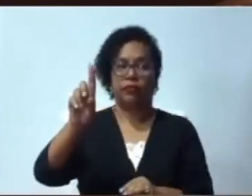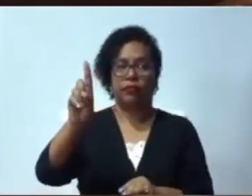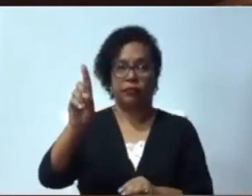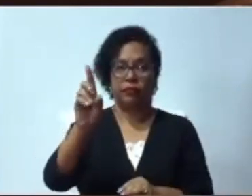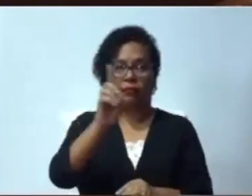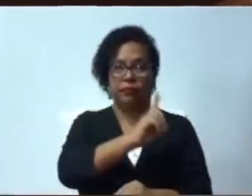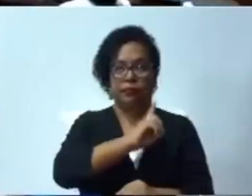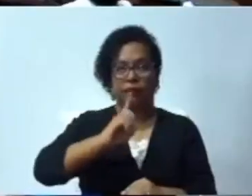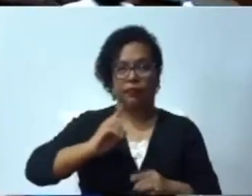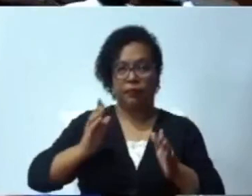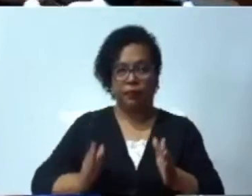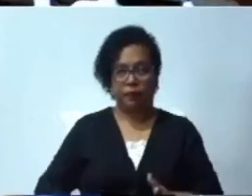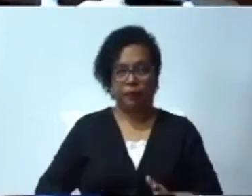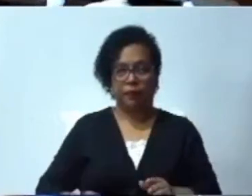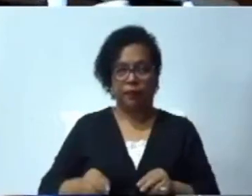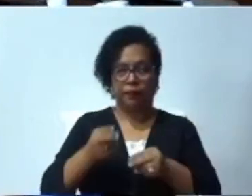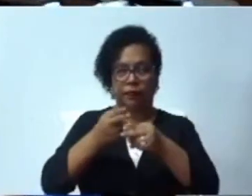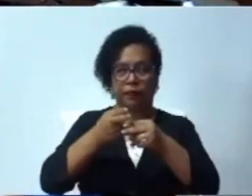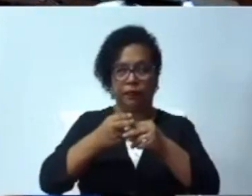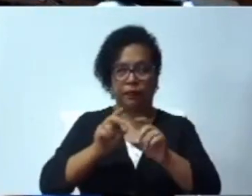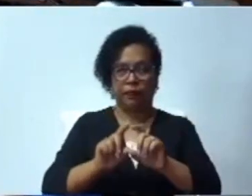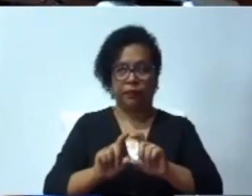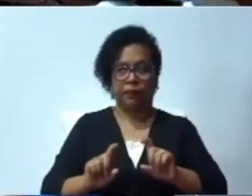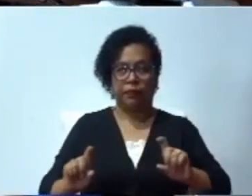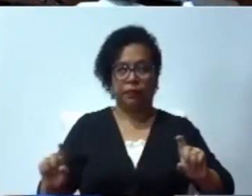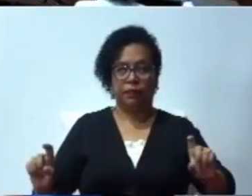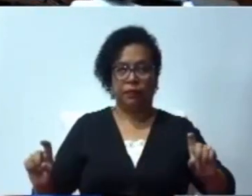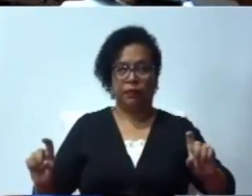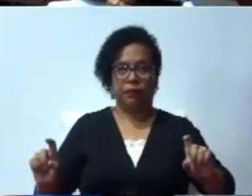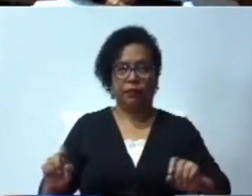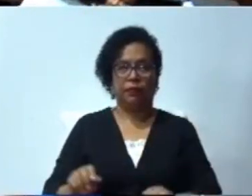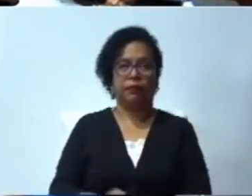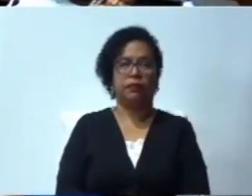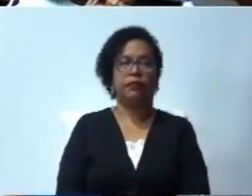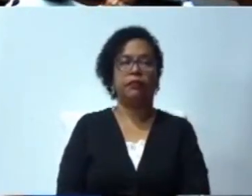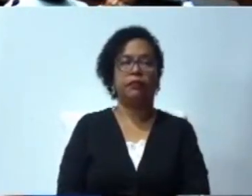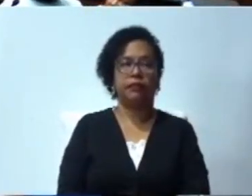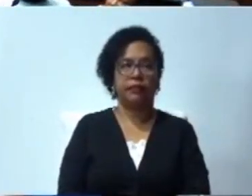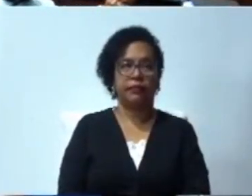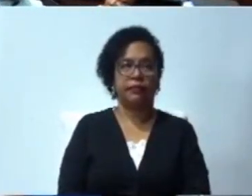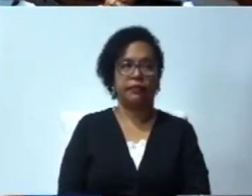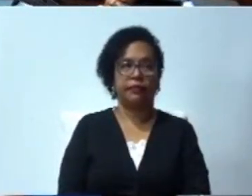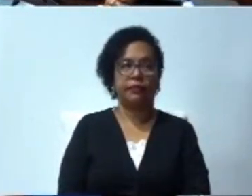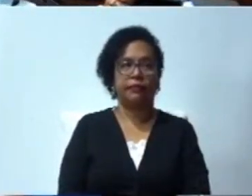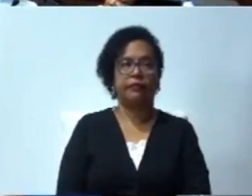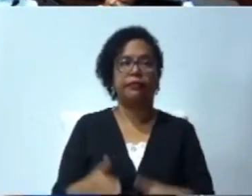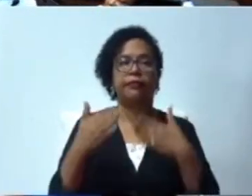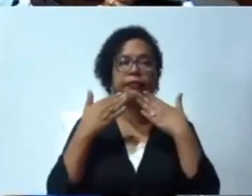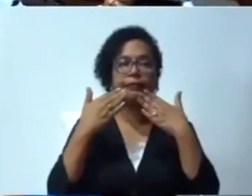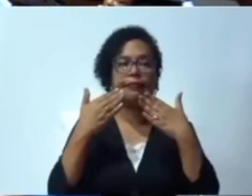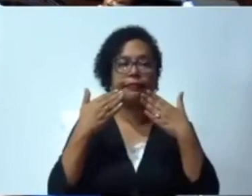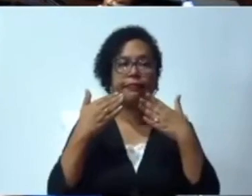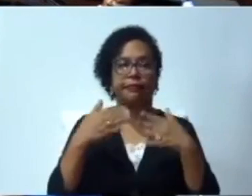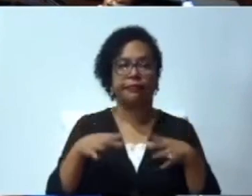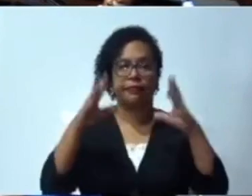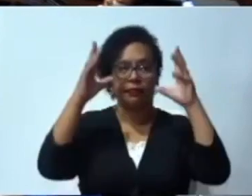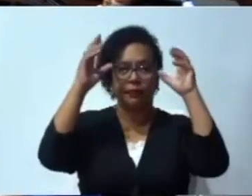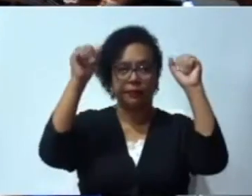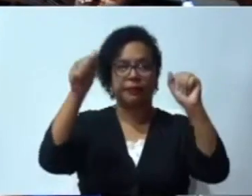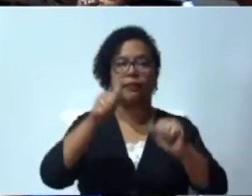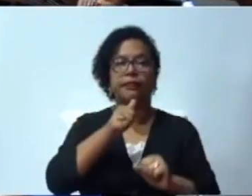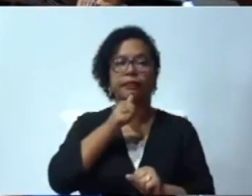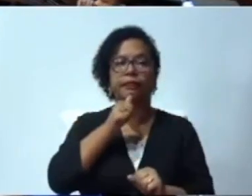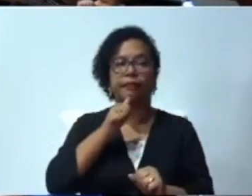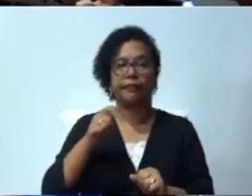Gracias, Honorable Presidente Alfredo Pacheco. Honorables diputados y diputadas, que en el día de hoy lo